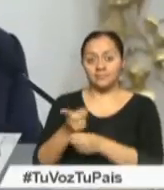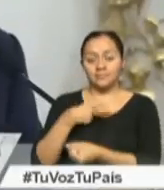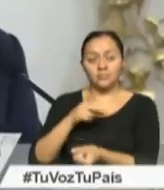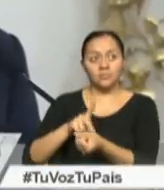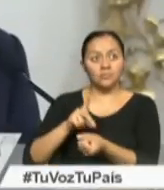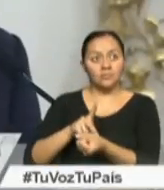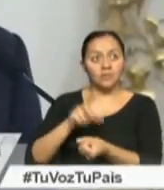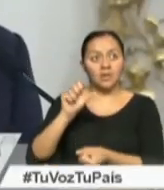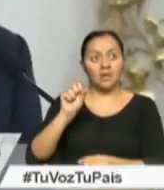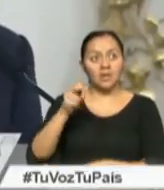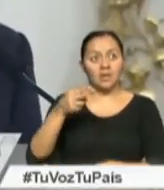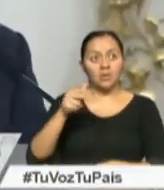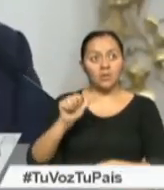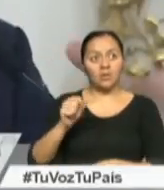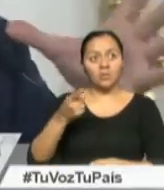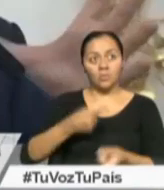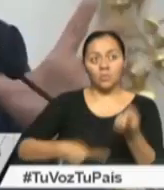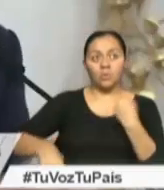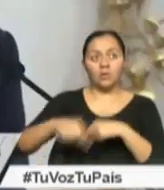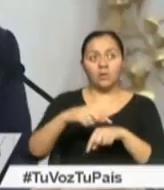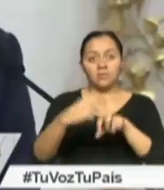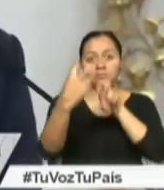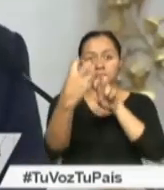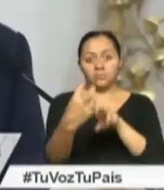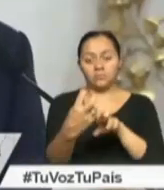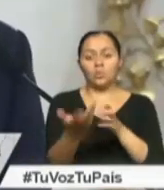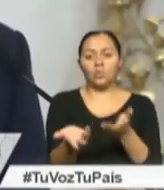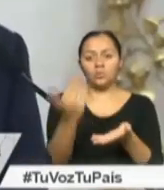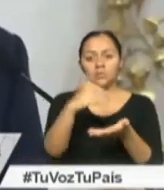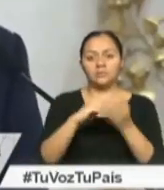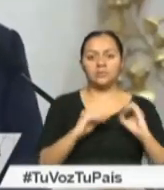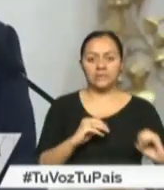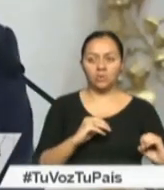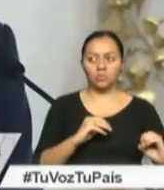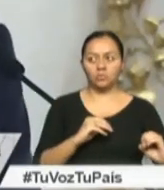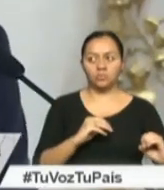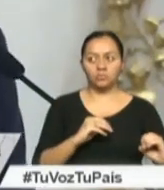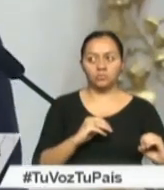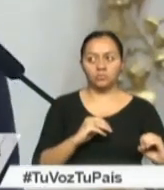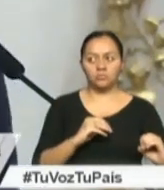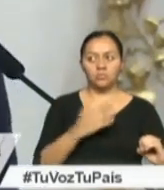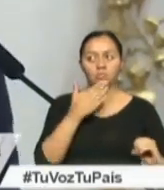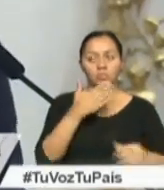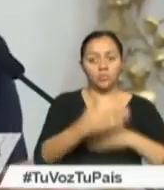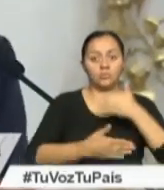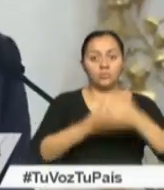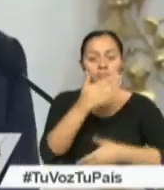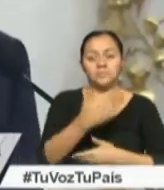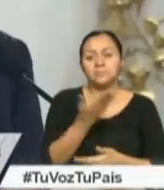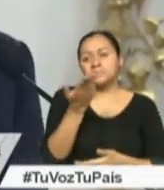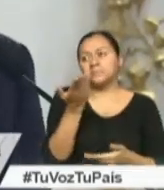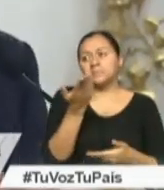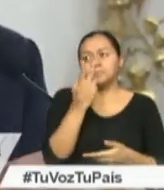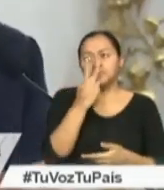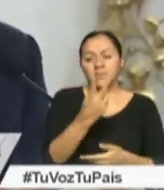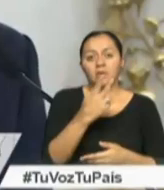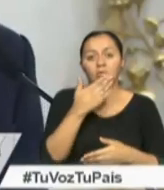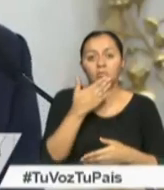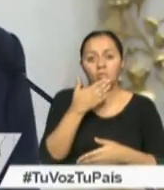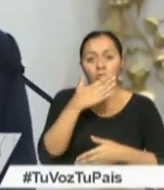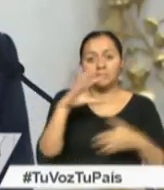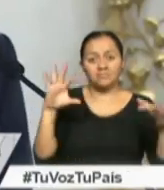volvamos a foja cero Porque lo bueno Es que no hay ningún Hecho